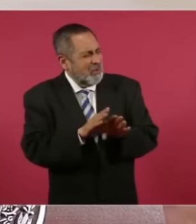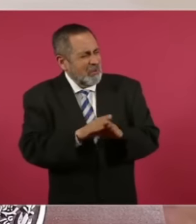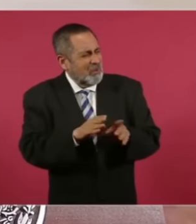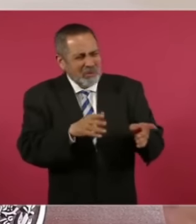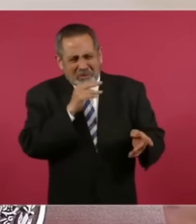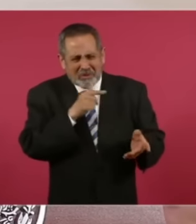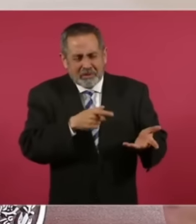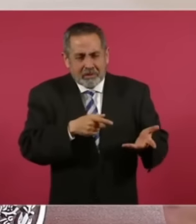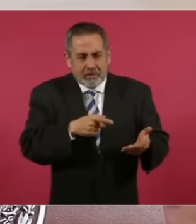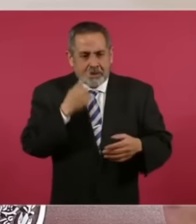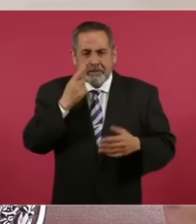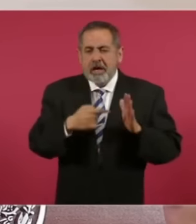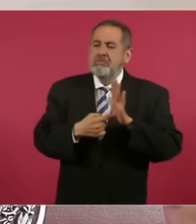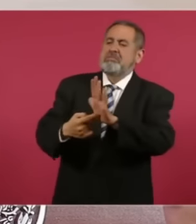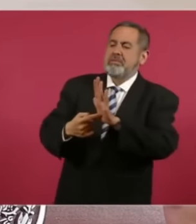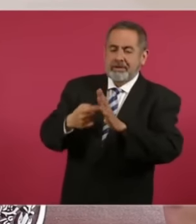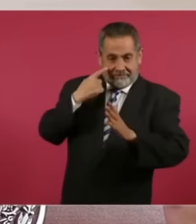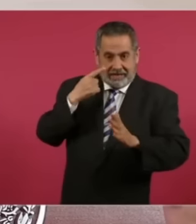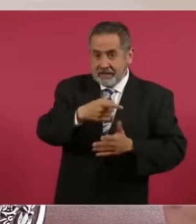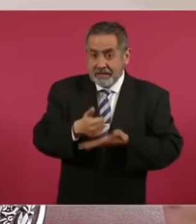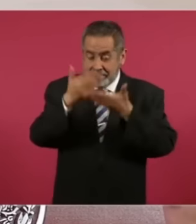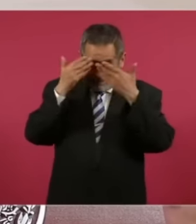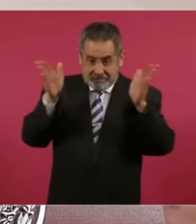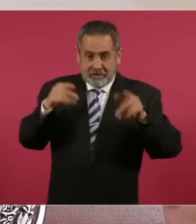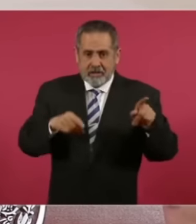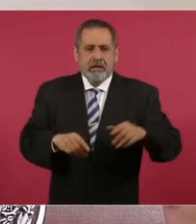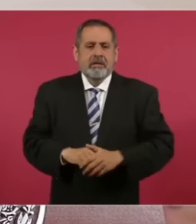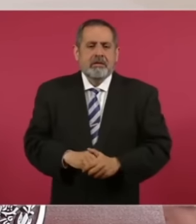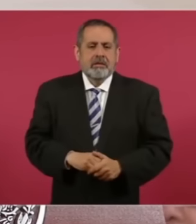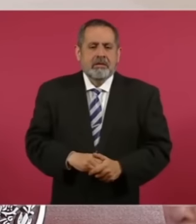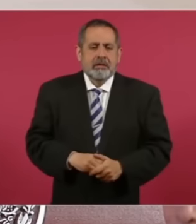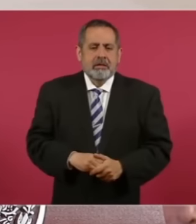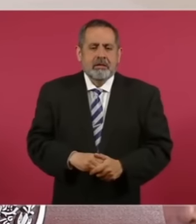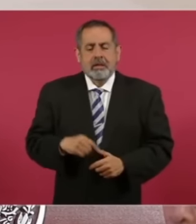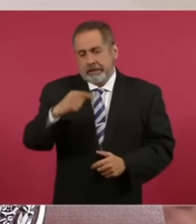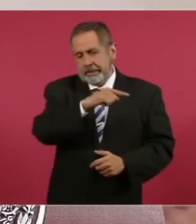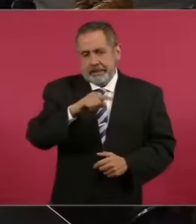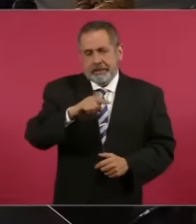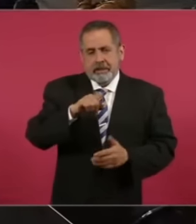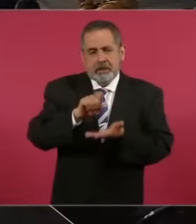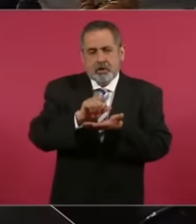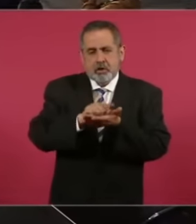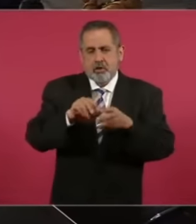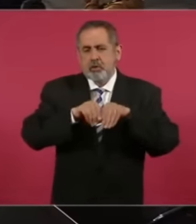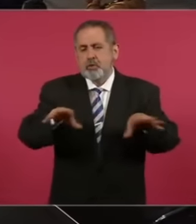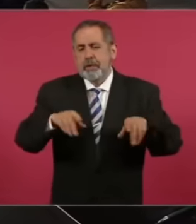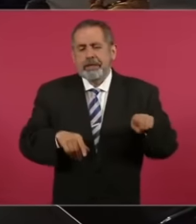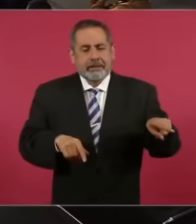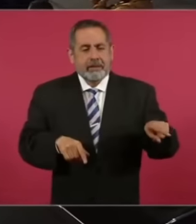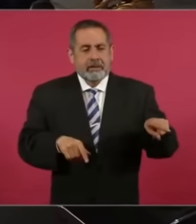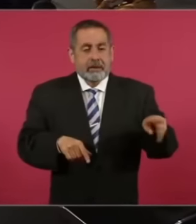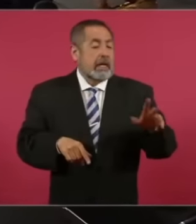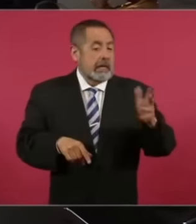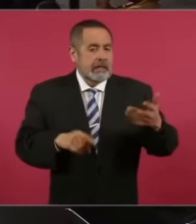Y esto Si ayuda Bueno Él pone Este tweet Él se